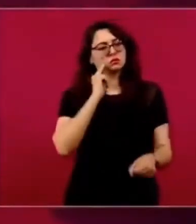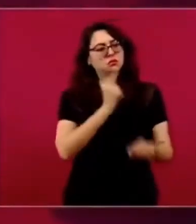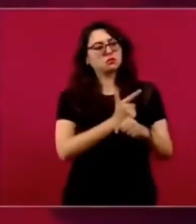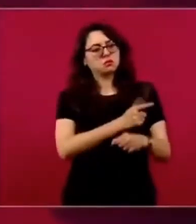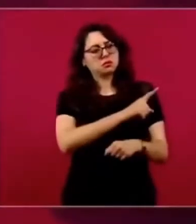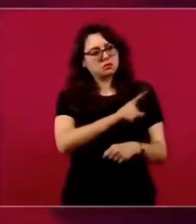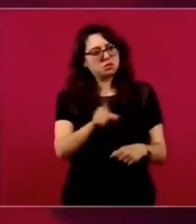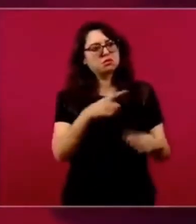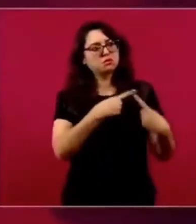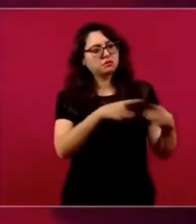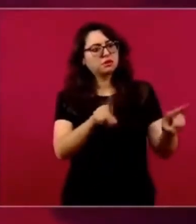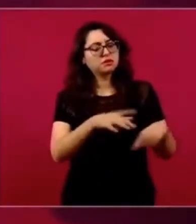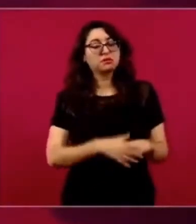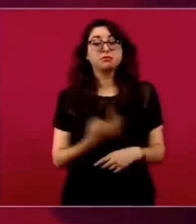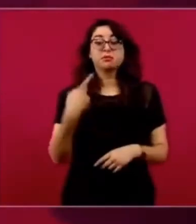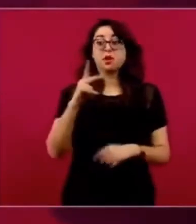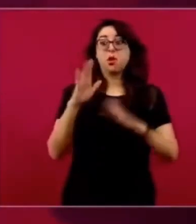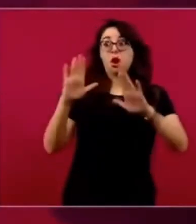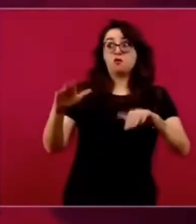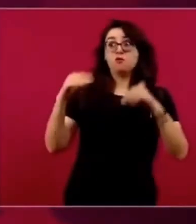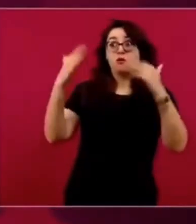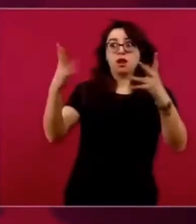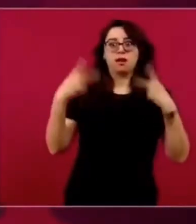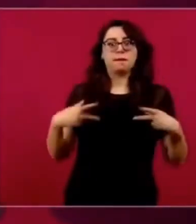quiere justicia, quiere democracia.